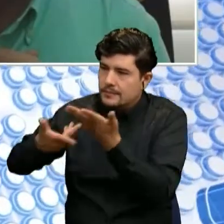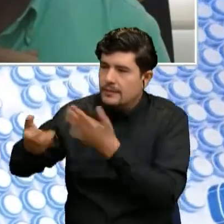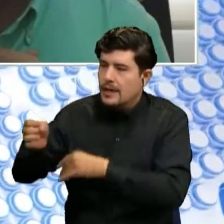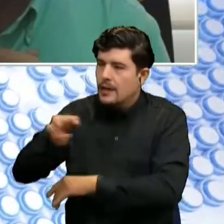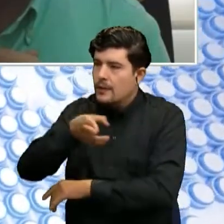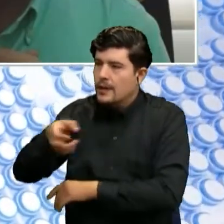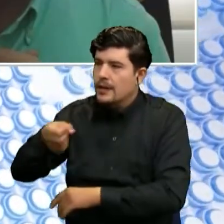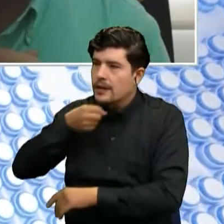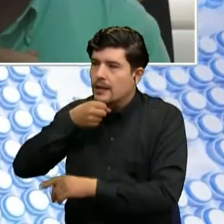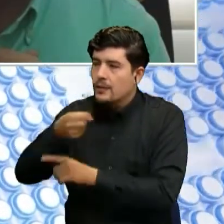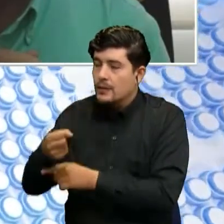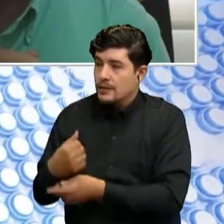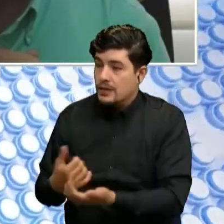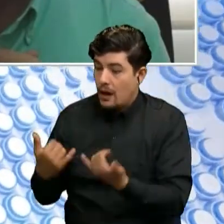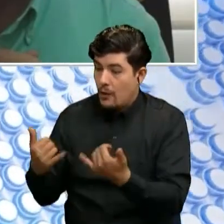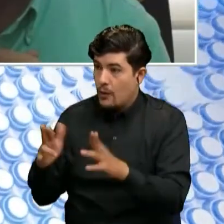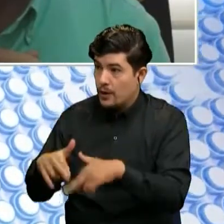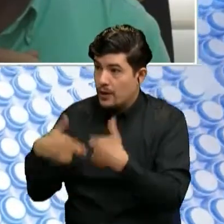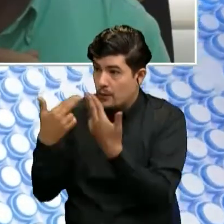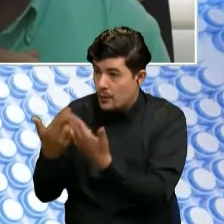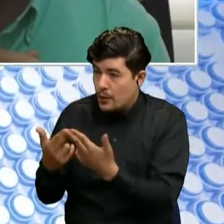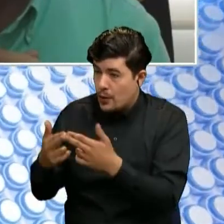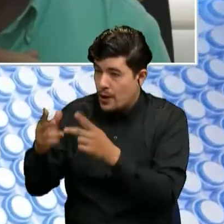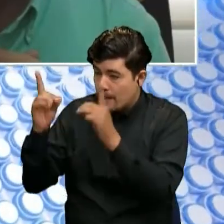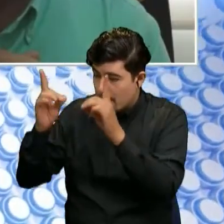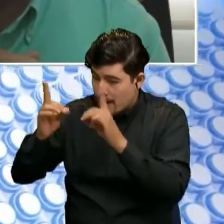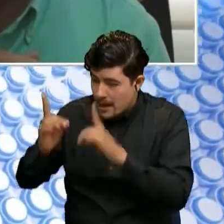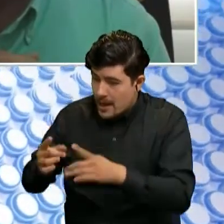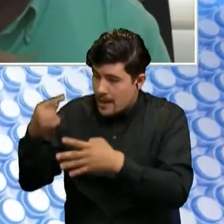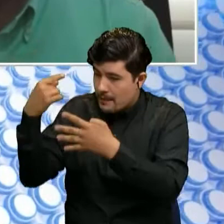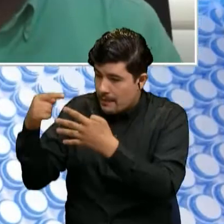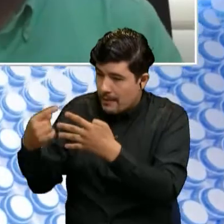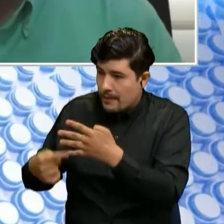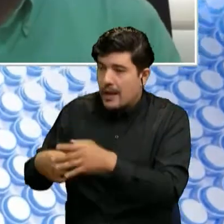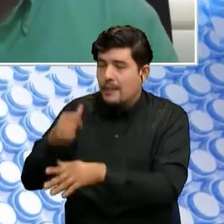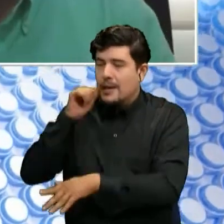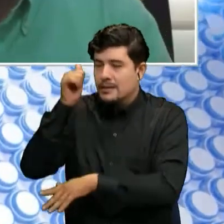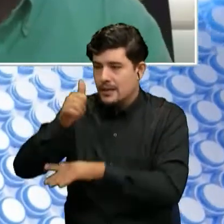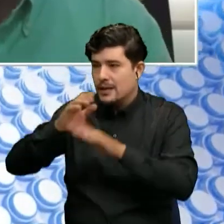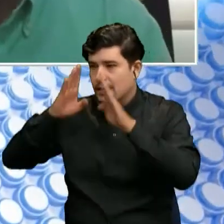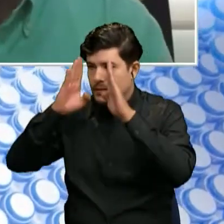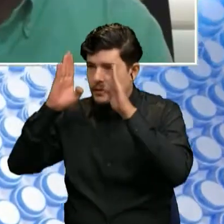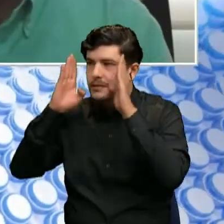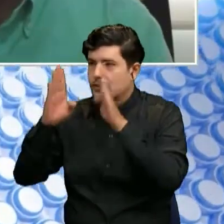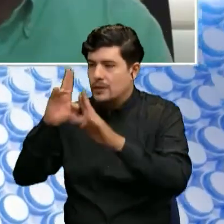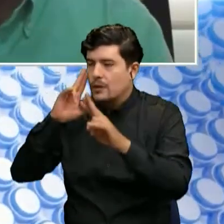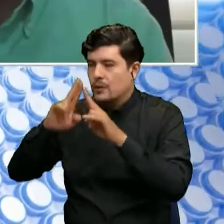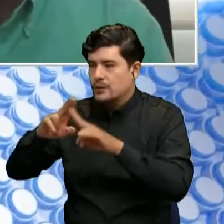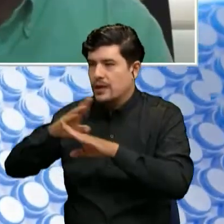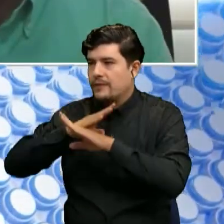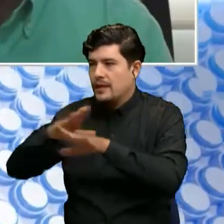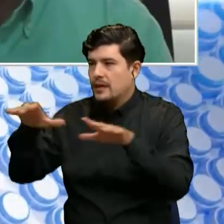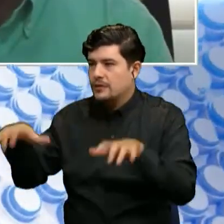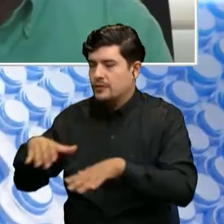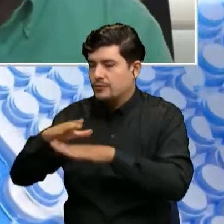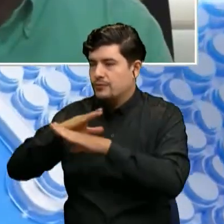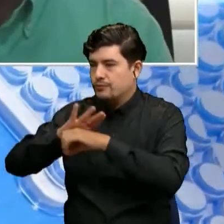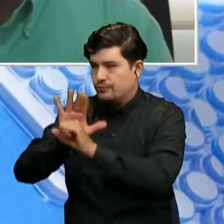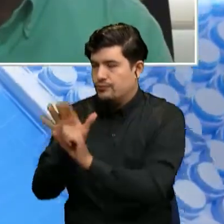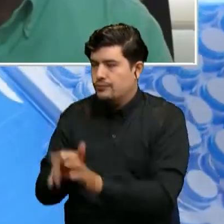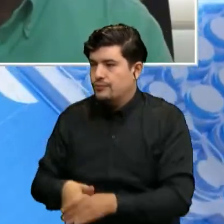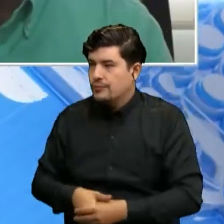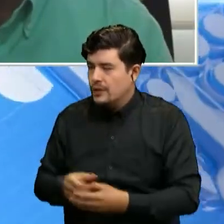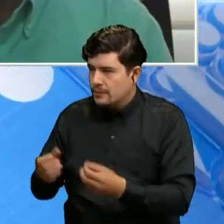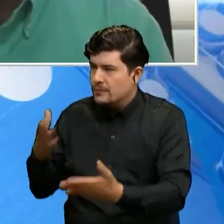atentos a las decisiones que se tomen esta tarde frente a la propagación del COVID-19 para mitigar estas altas cifras que preocupan al departamento.